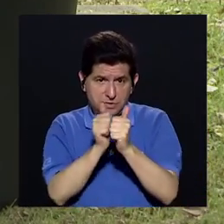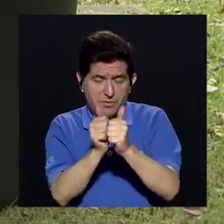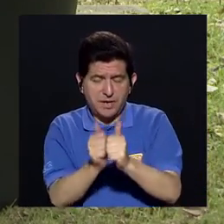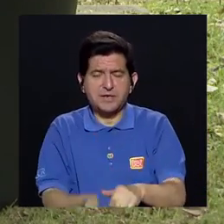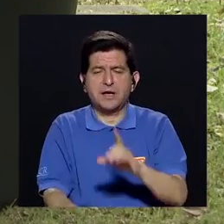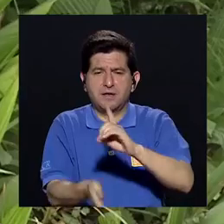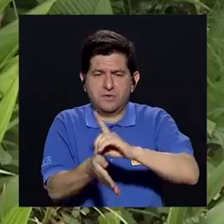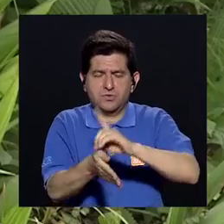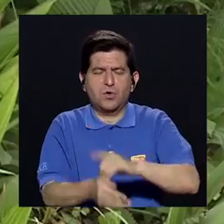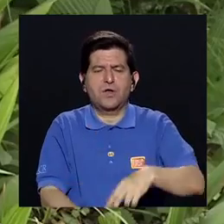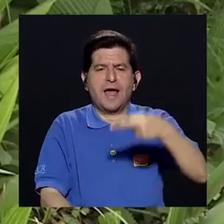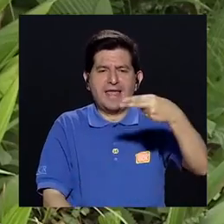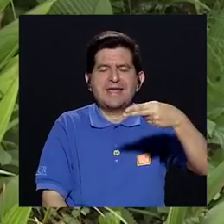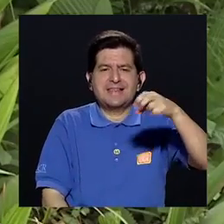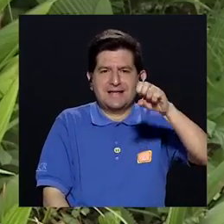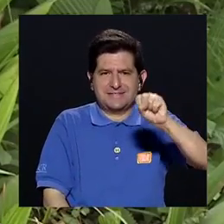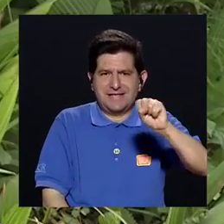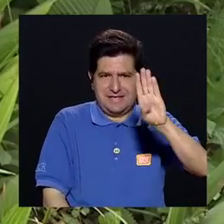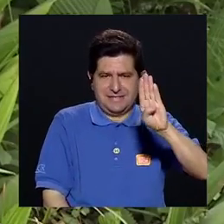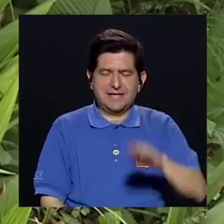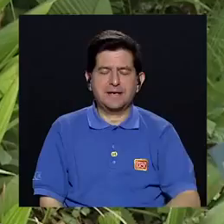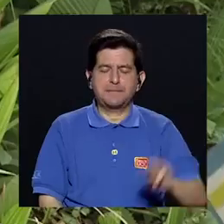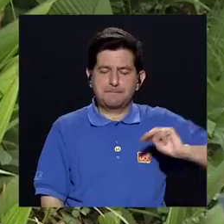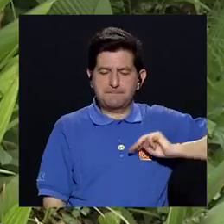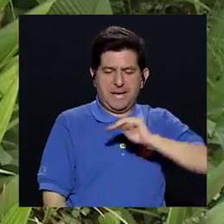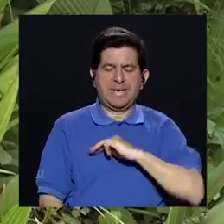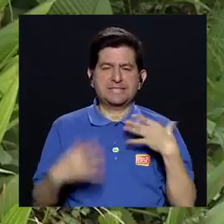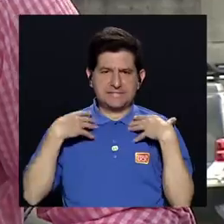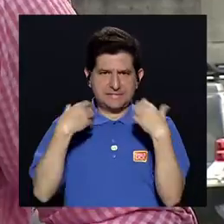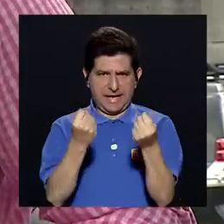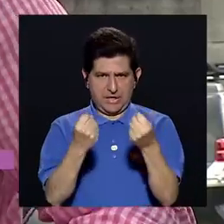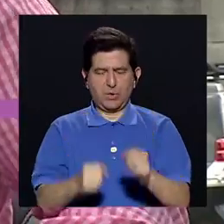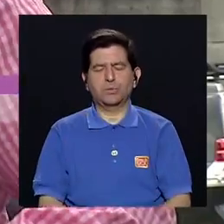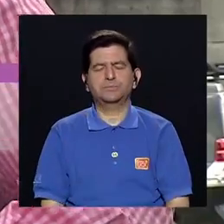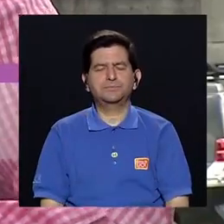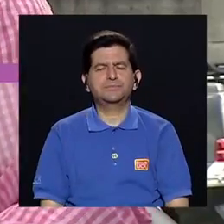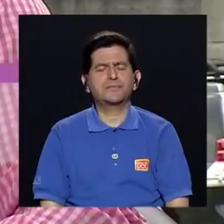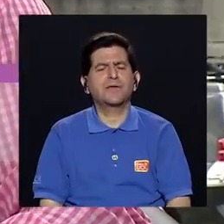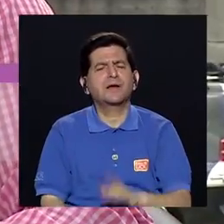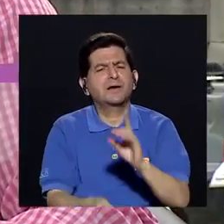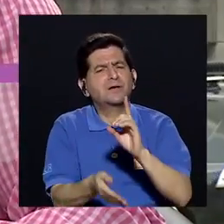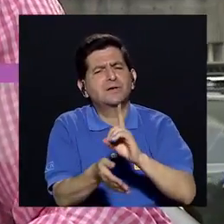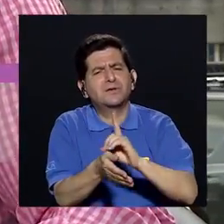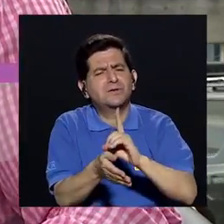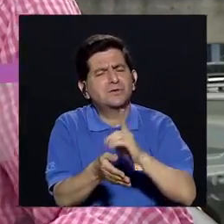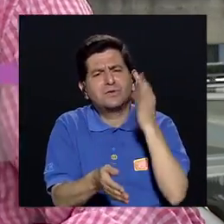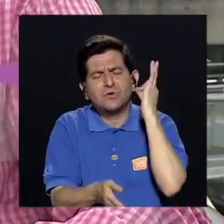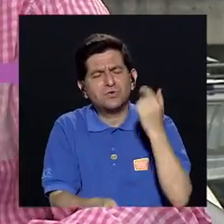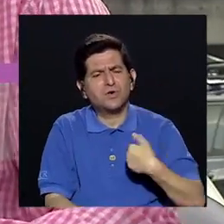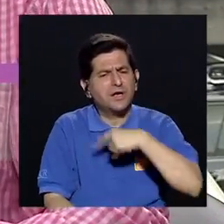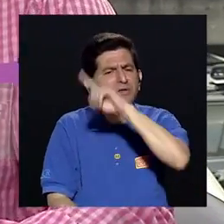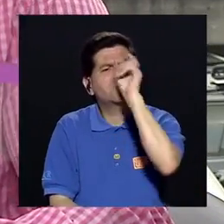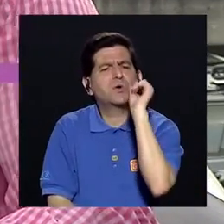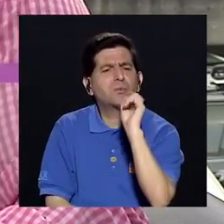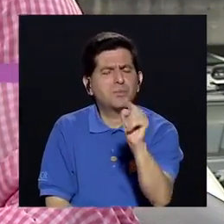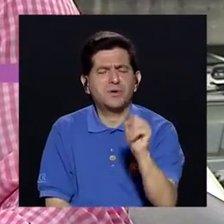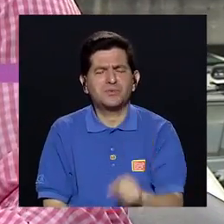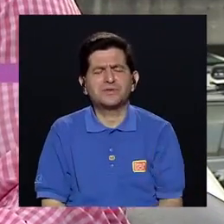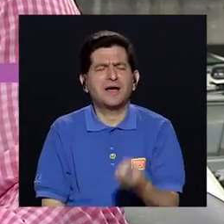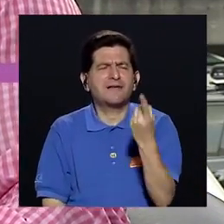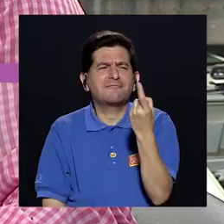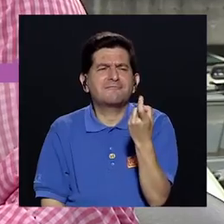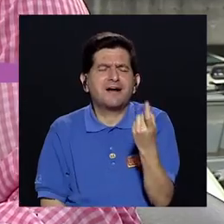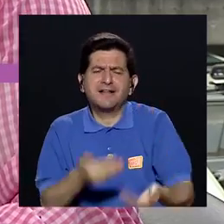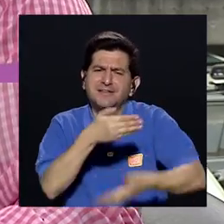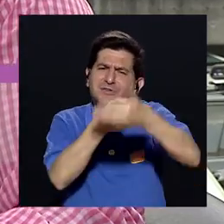doctora Gilda Salazar De el Ministerio de Salud Doctora, quería preguntarle Que fue una pregunta que se me